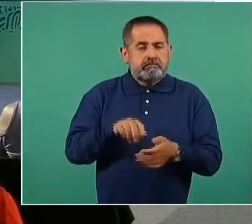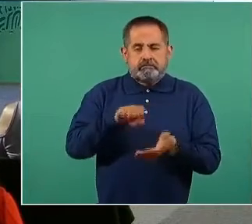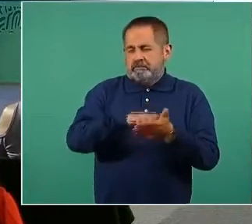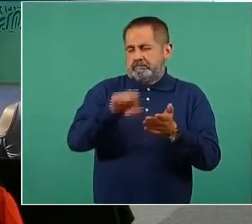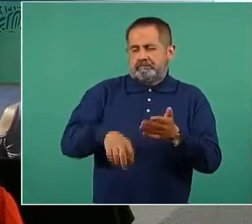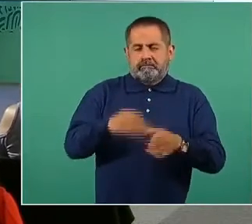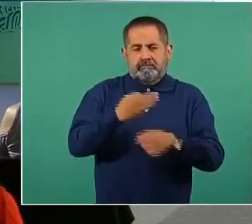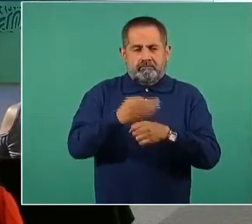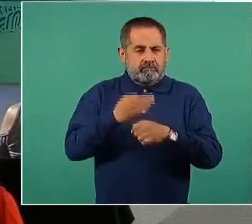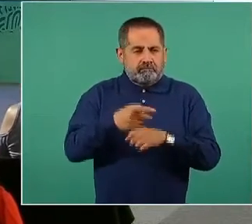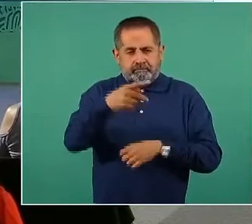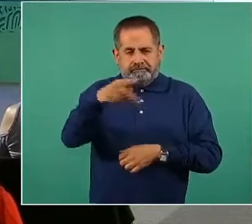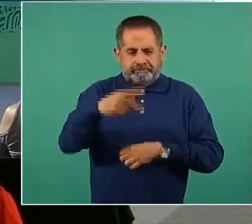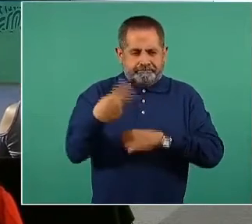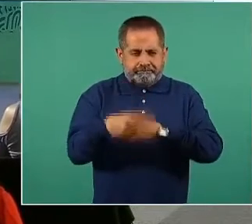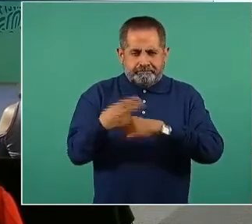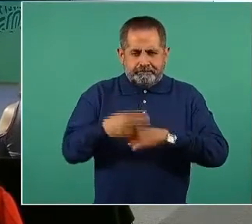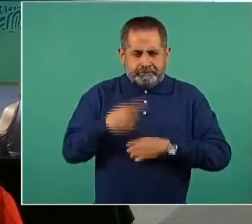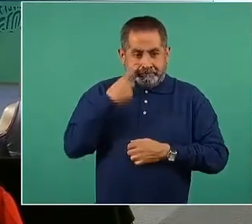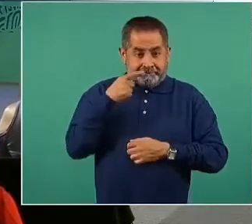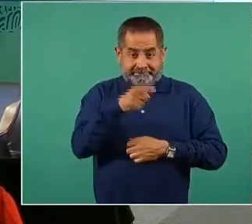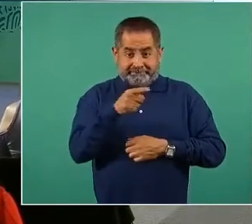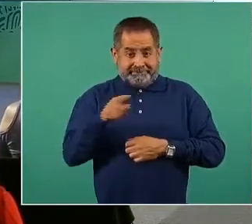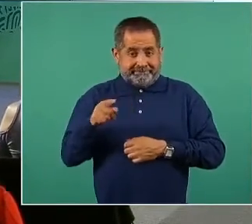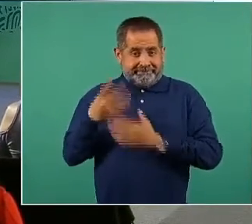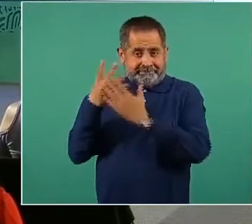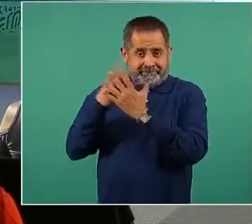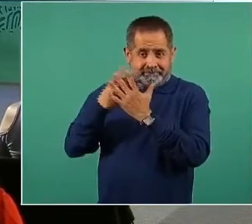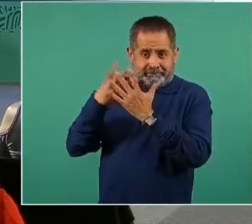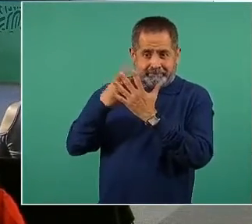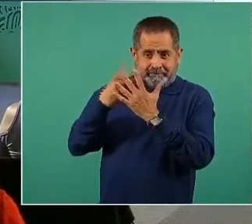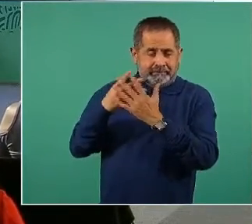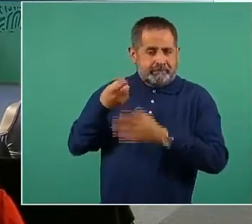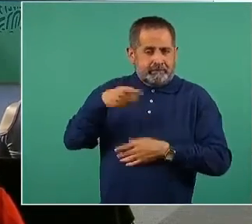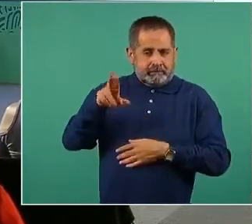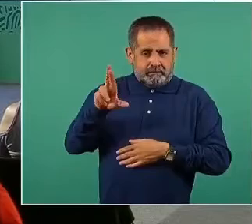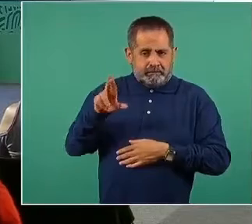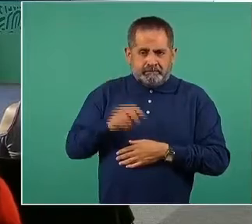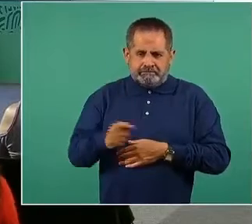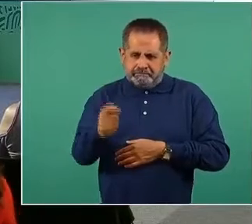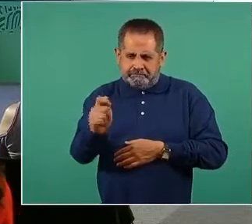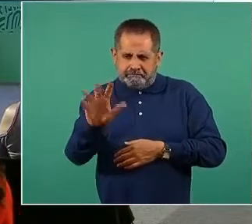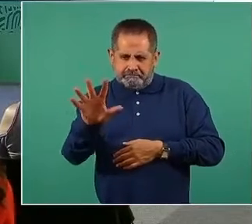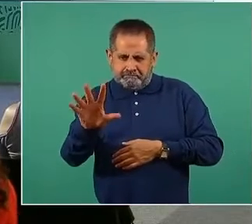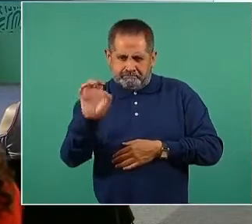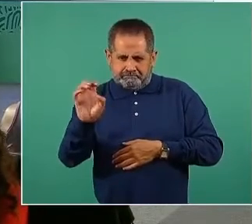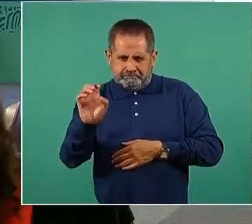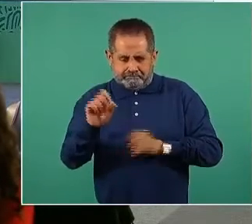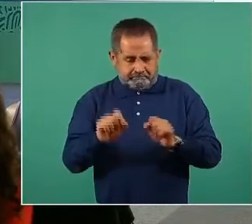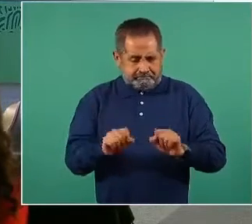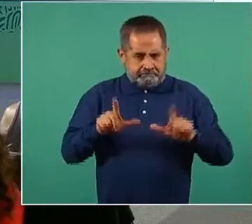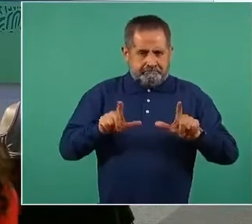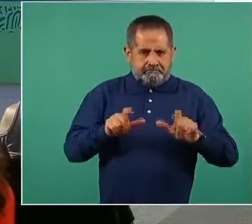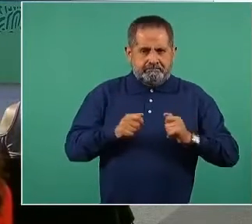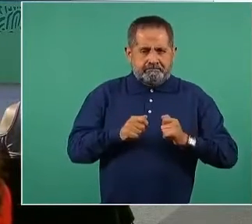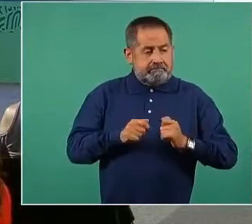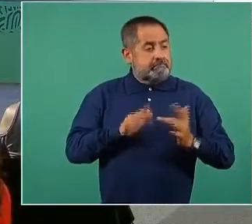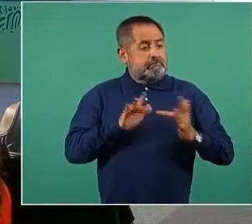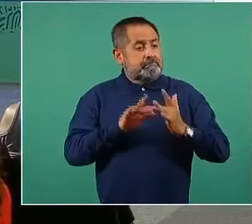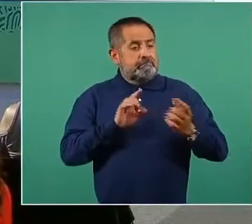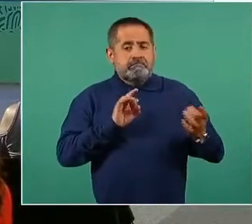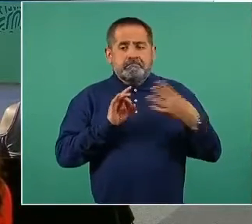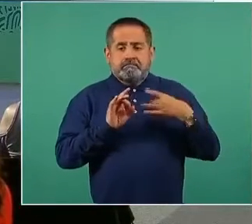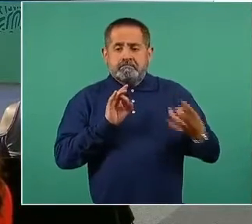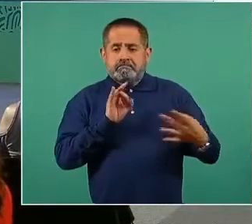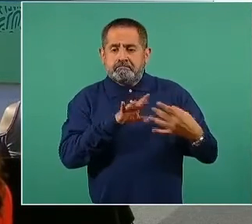en su televisor, en su pantalla, le toman una foto a ese código QR, los llevará a la aplicación para poderse comunicar